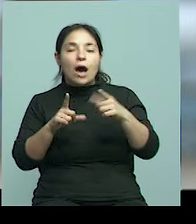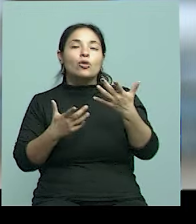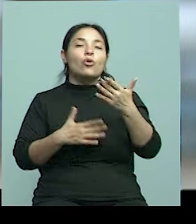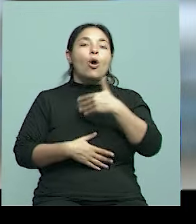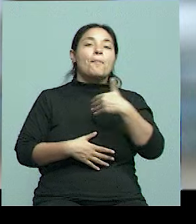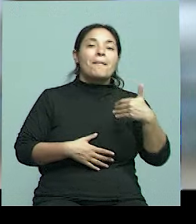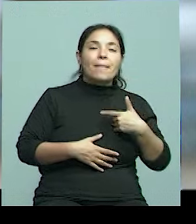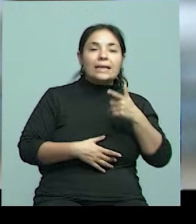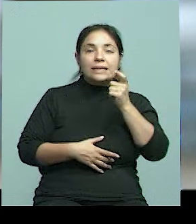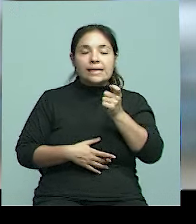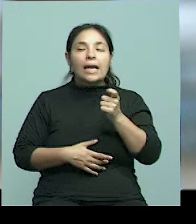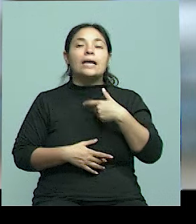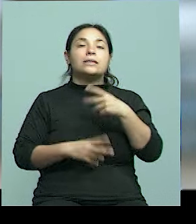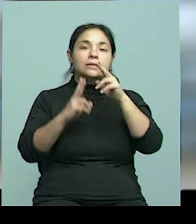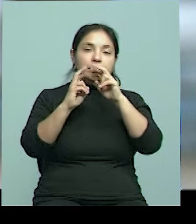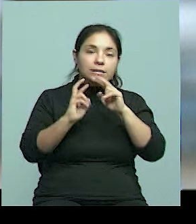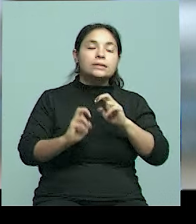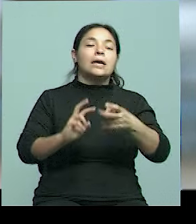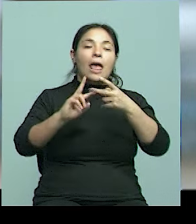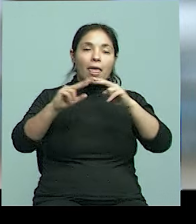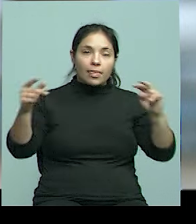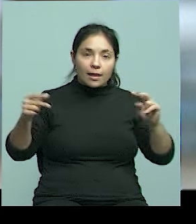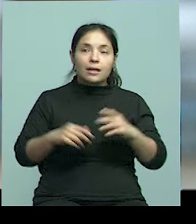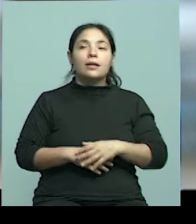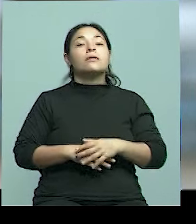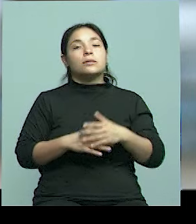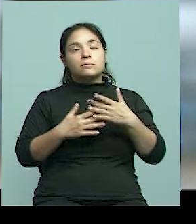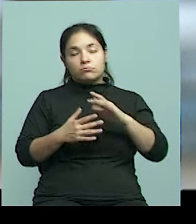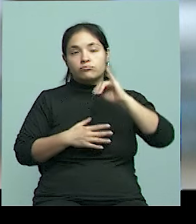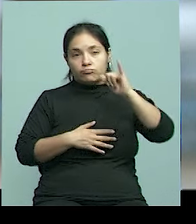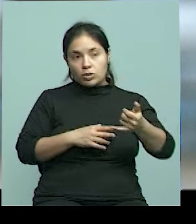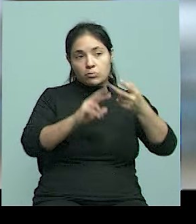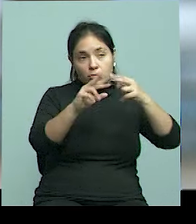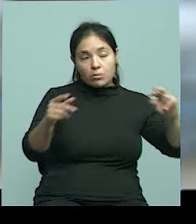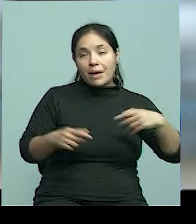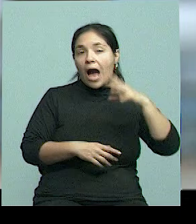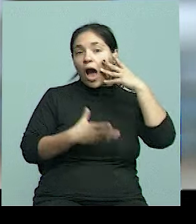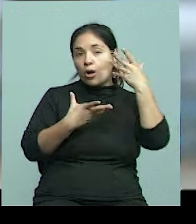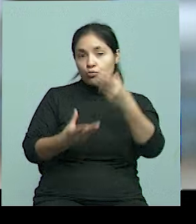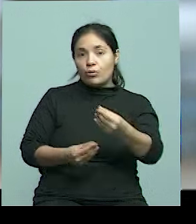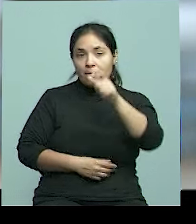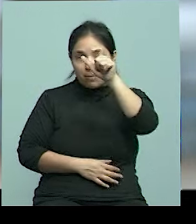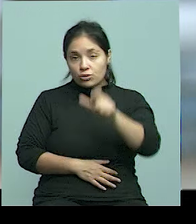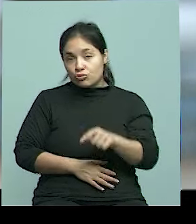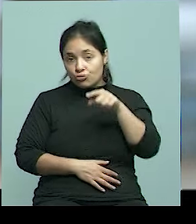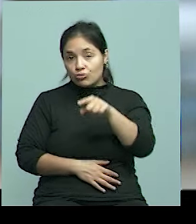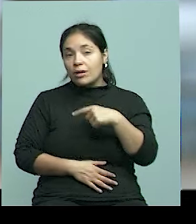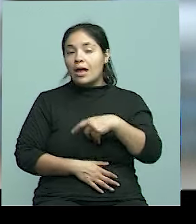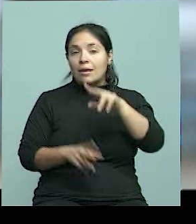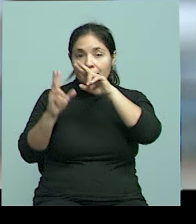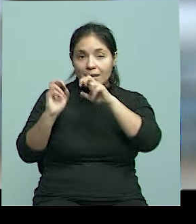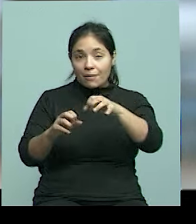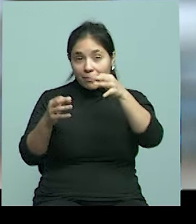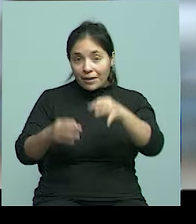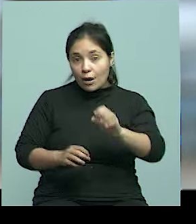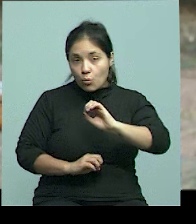se pudo llevar a cabo para ayudar a esas personas a ver si iban por la línea de investigación